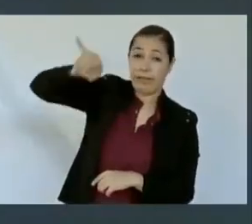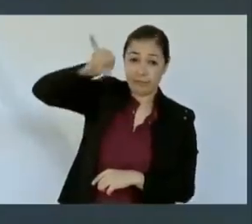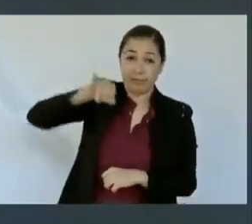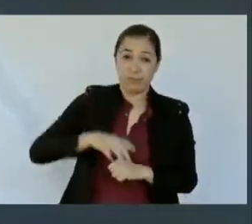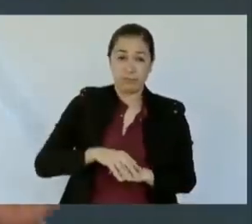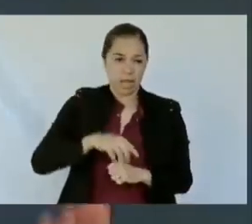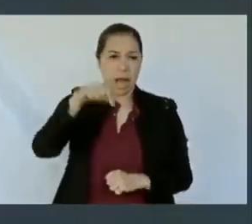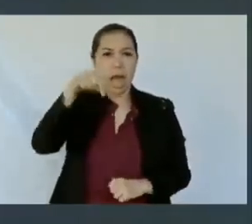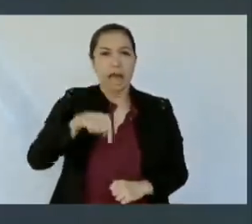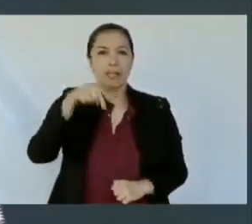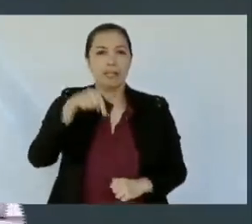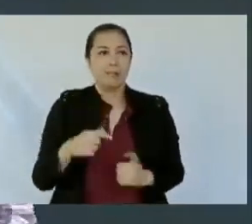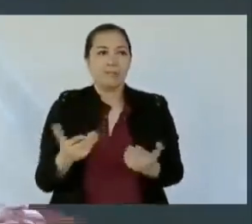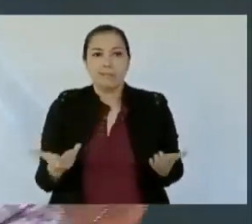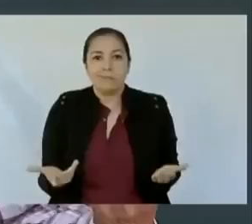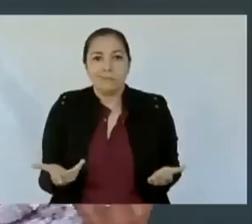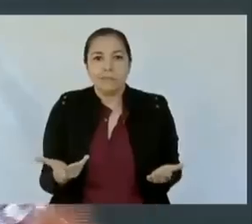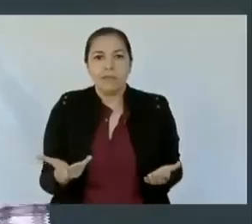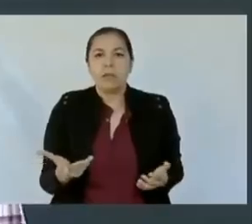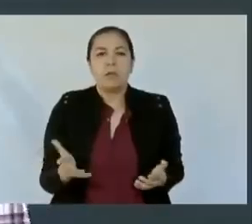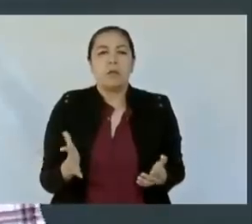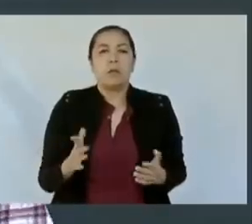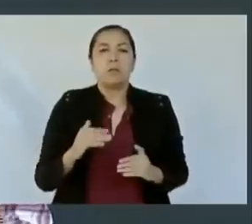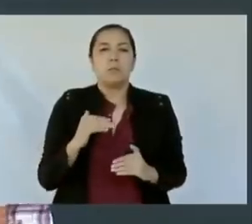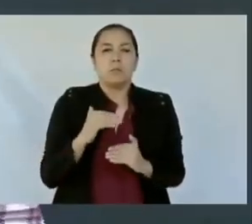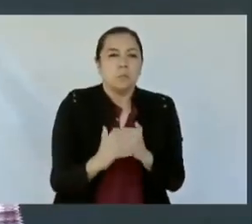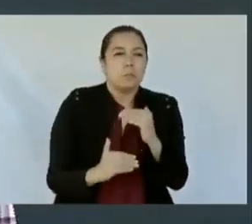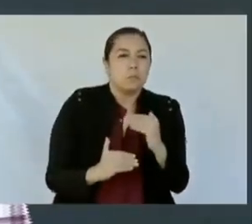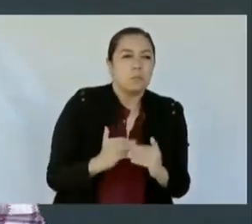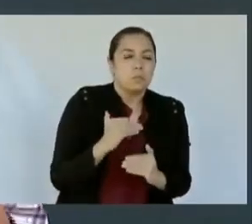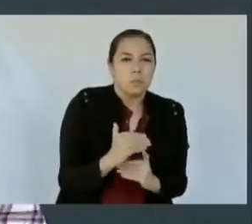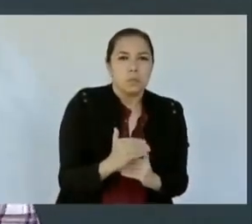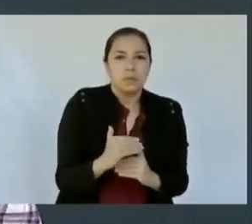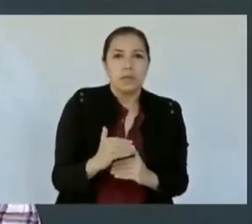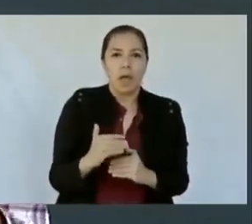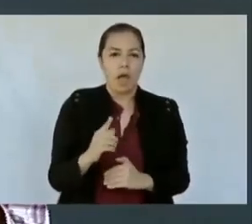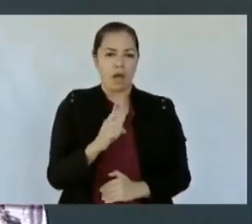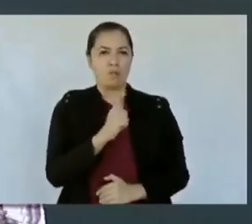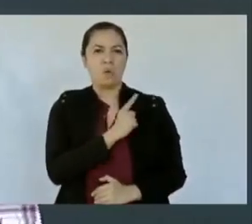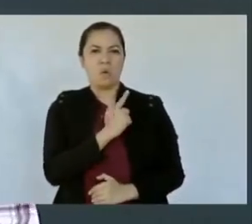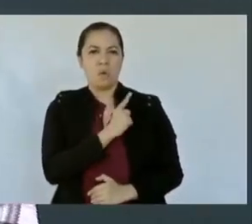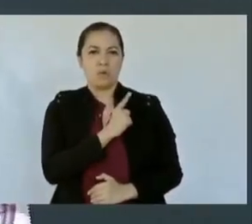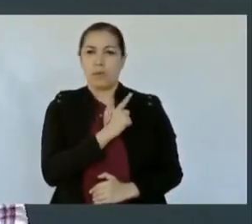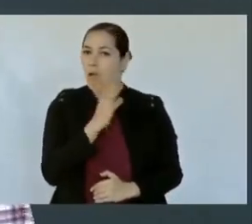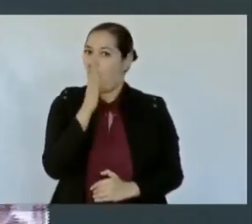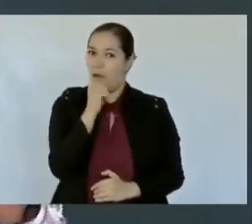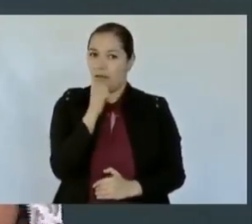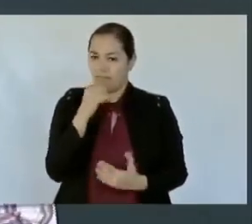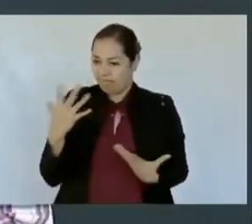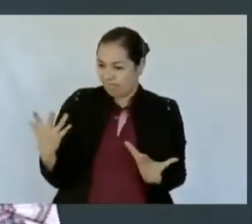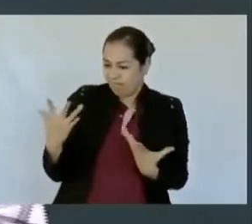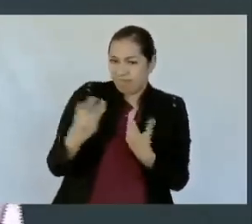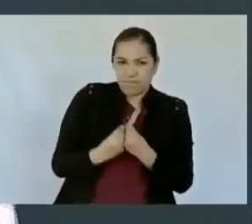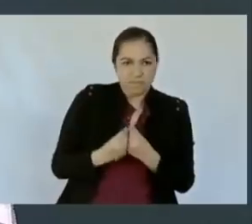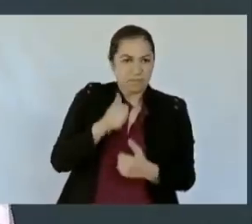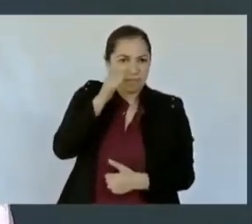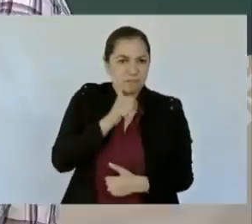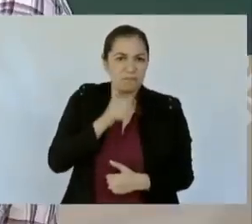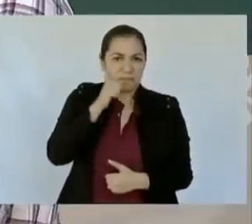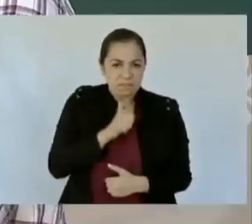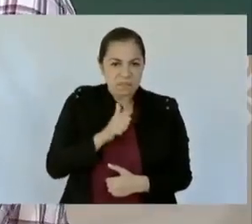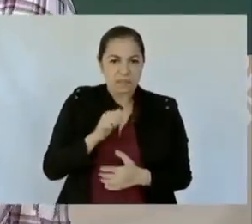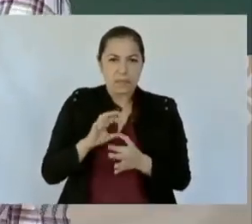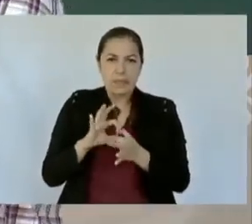Aquí nadie puede salir solo adelante. Aquí se trabaja en equipo, codo a codo, paso a paso.